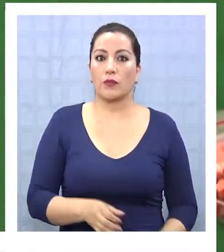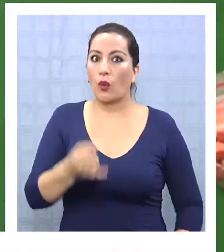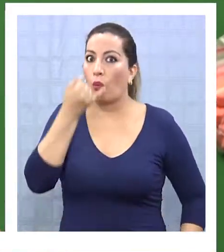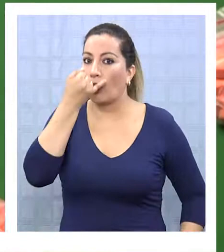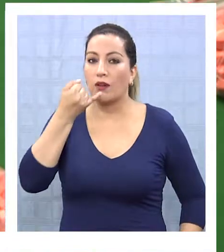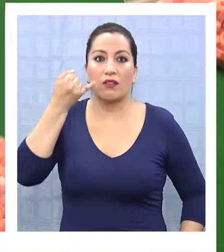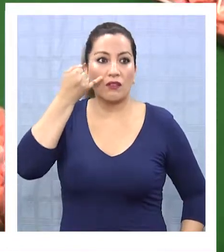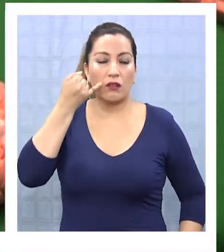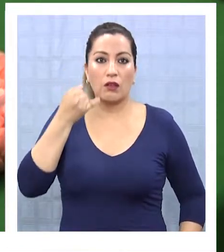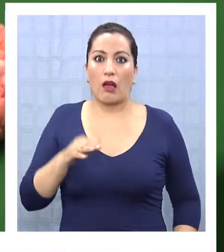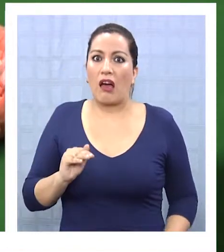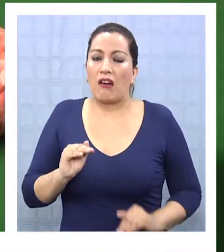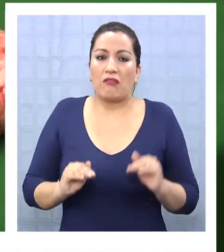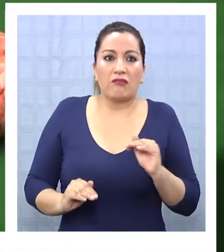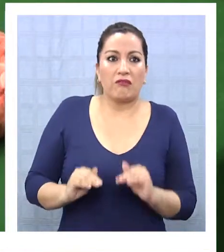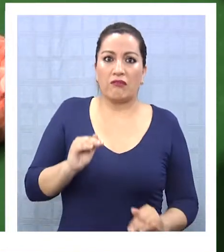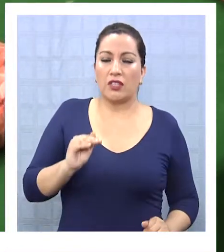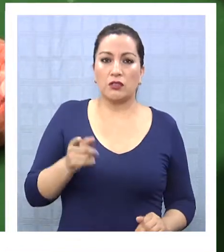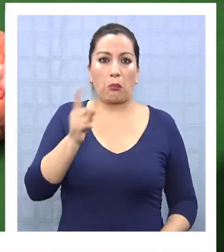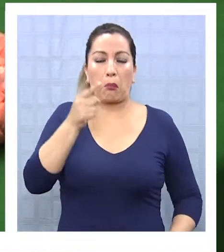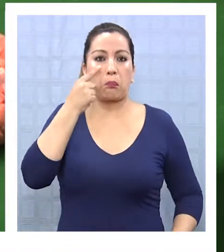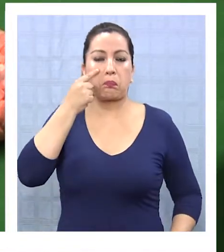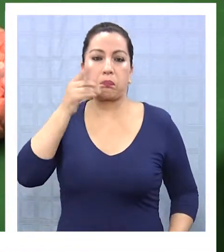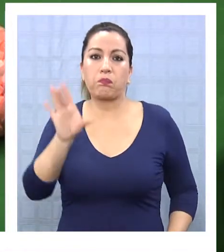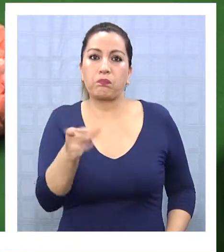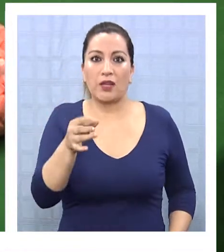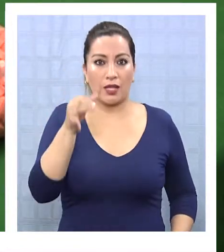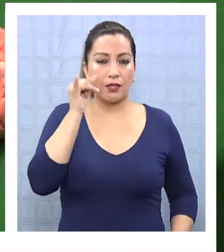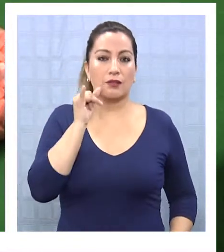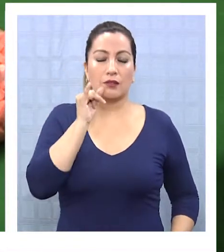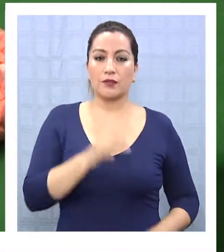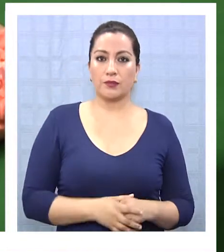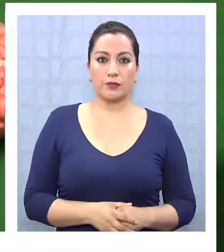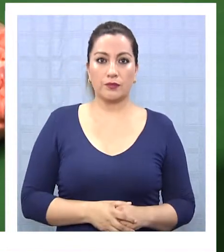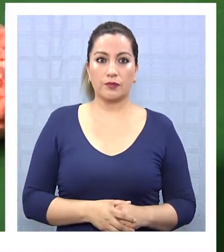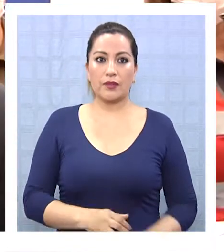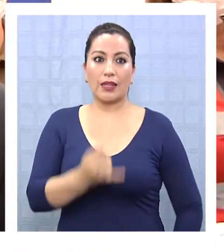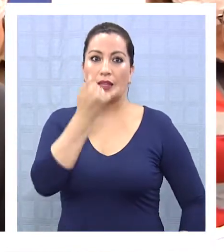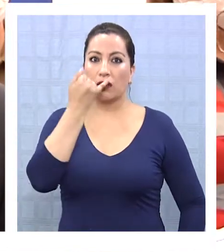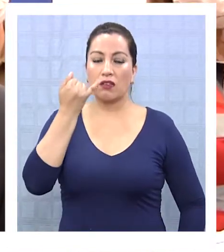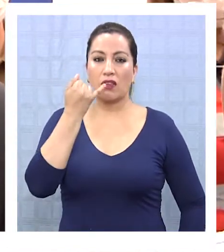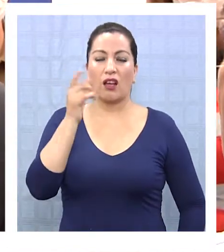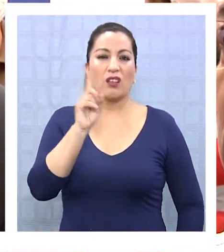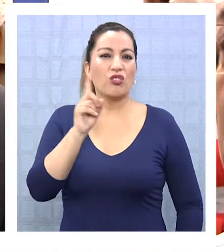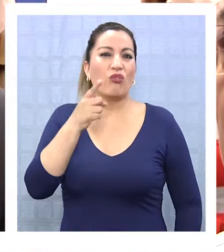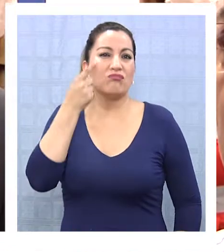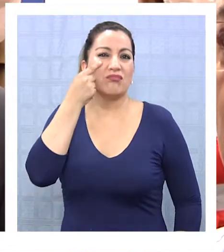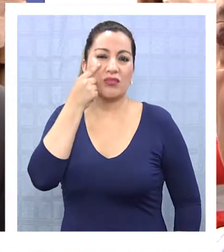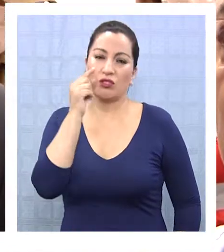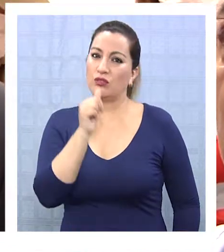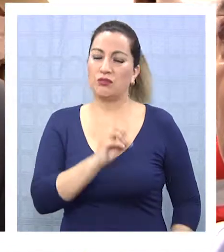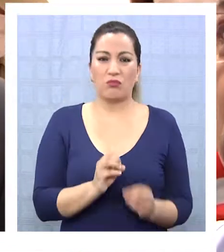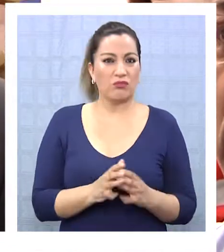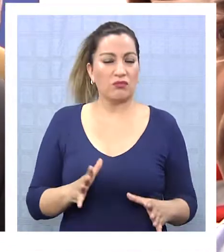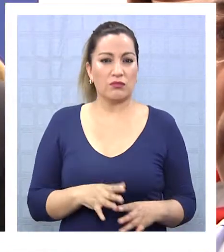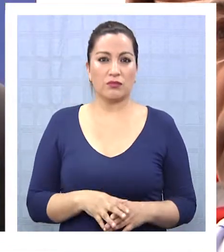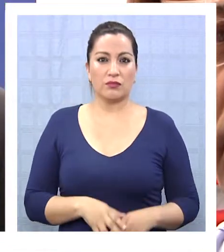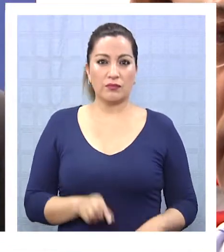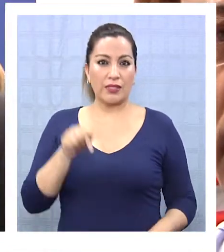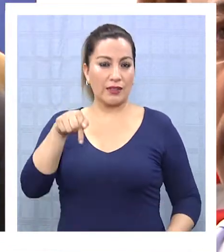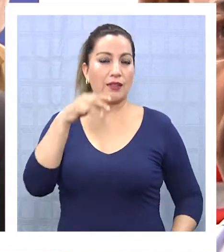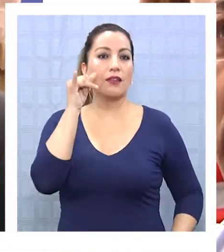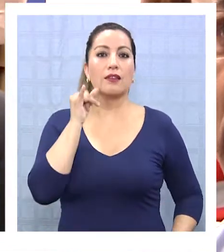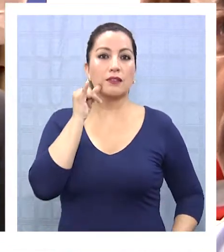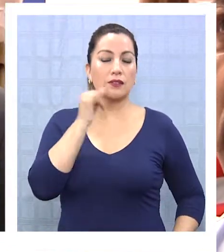Una droga que pocas veces se ha detectado en la zona. Esta droga es poco común, no